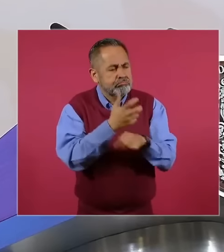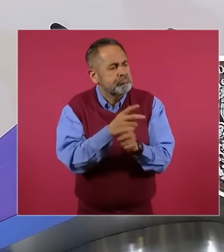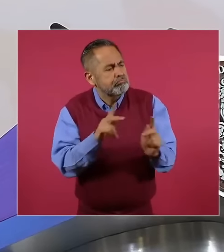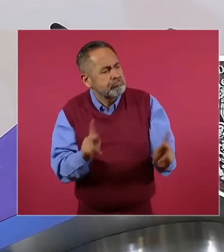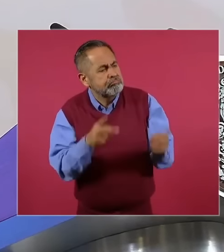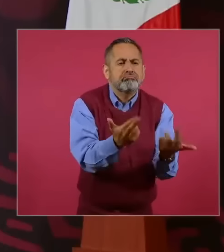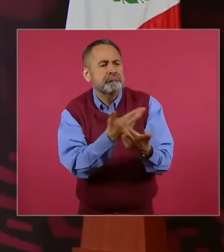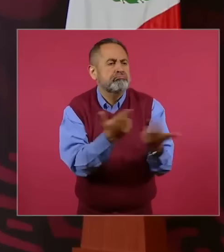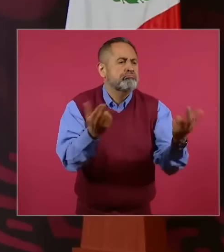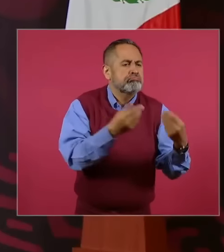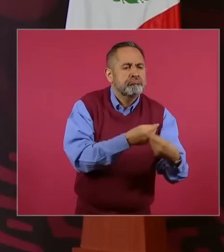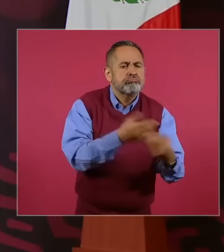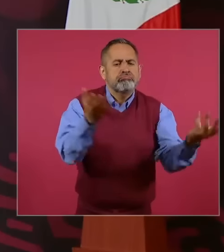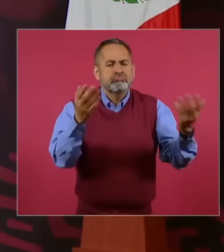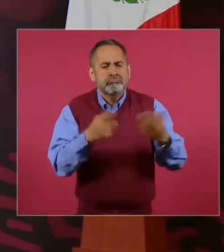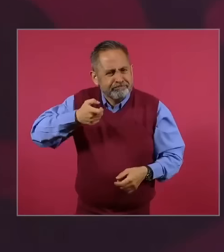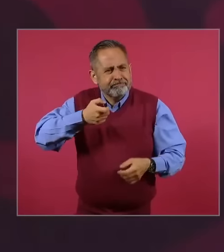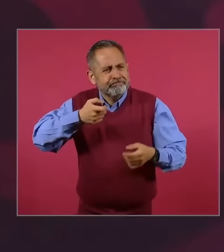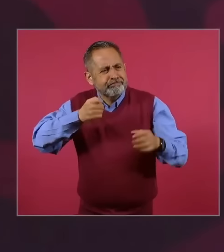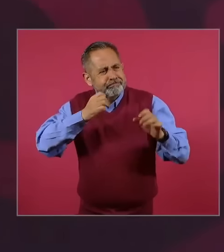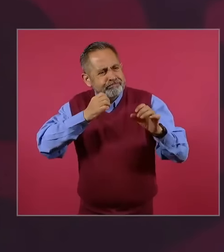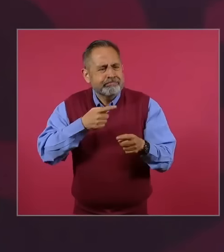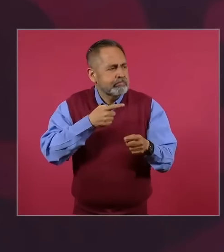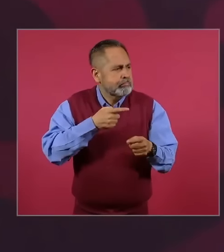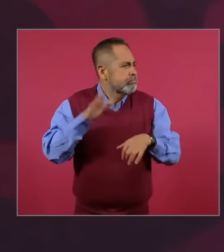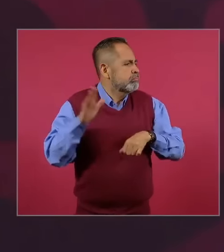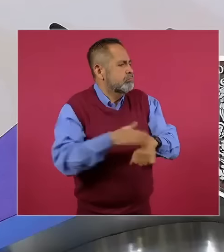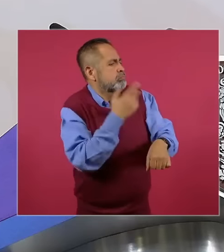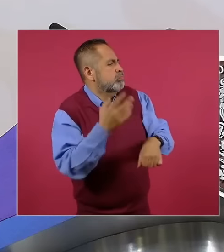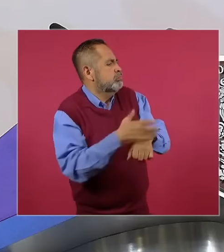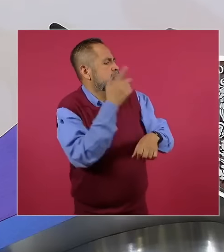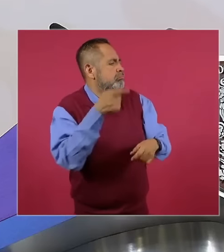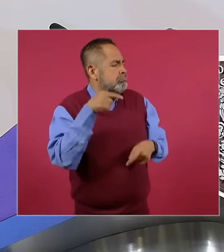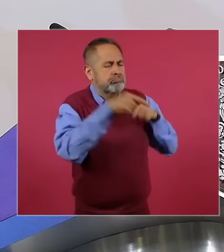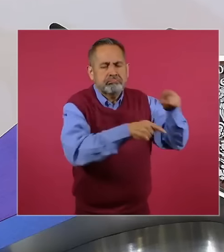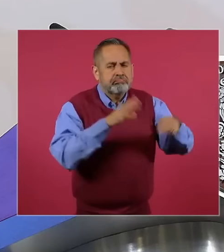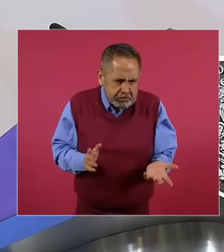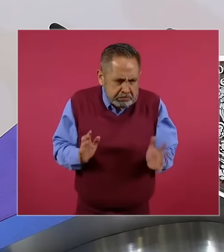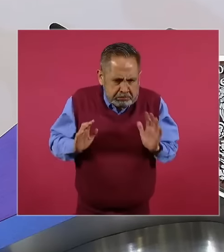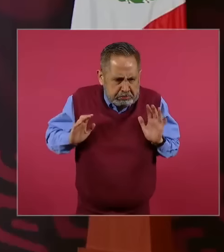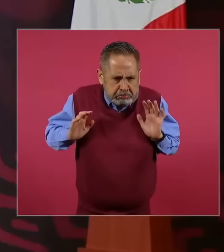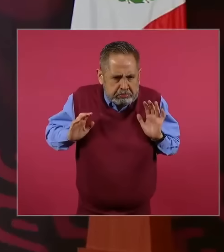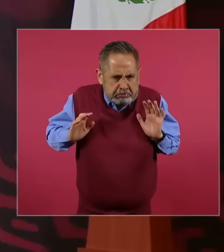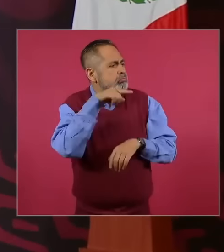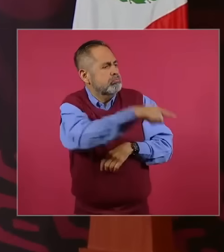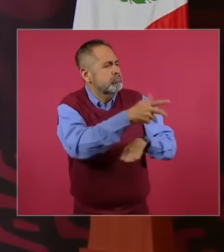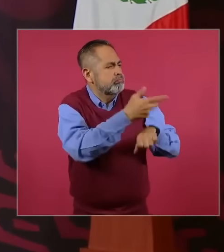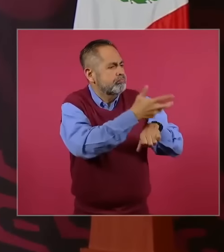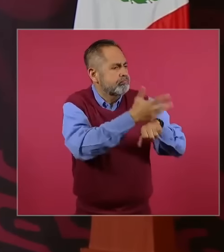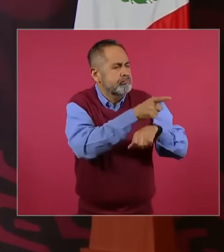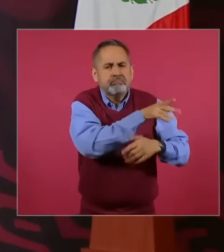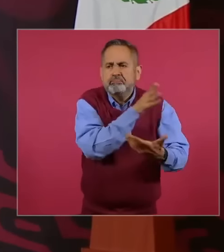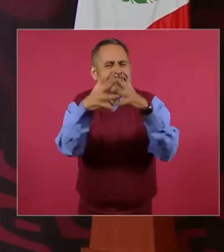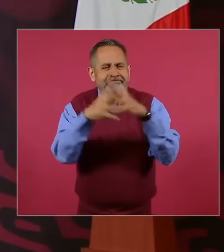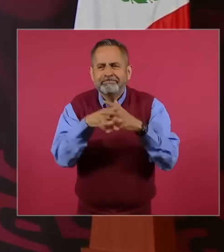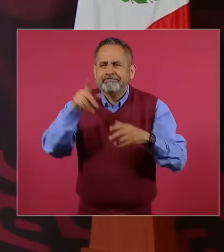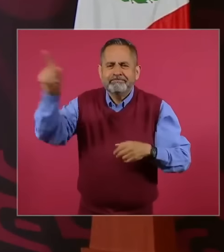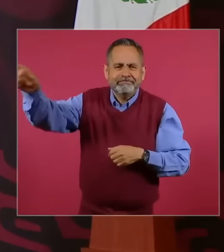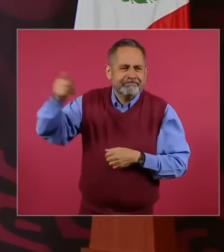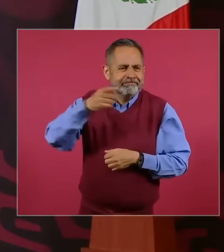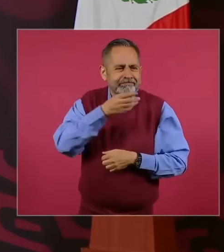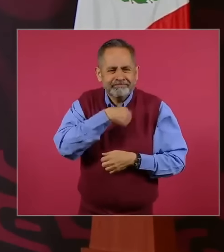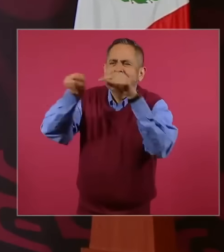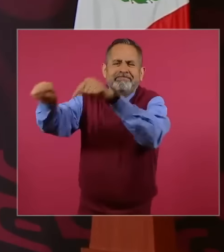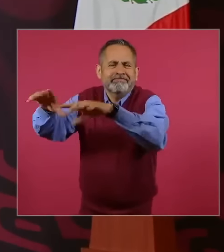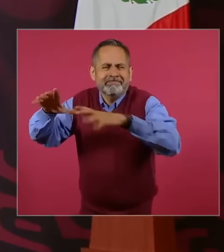o regala tantas armas para que se hagan las guerras en Gaza o en Ucrania o en